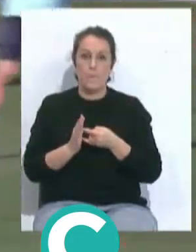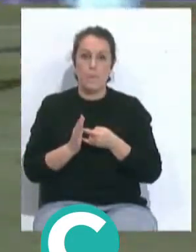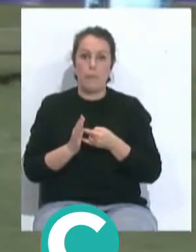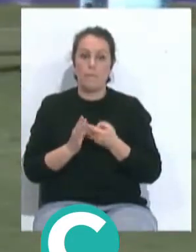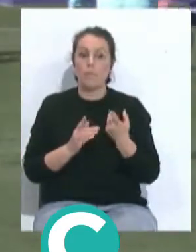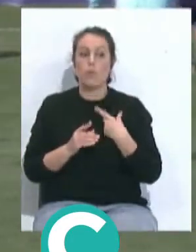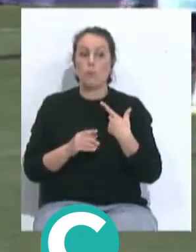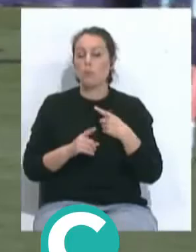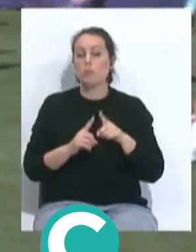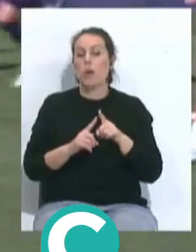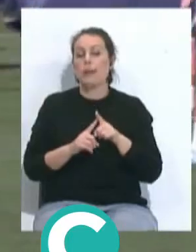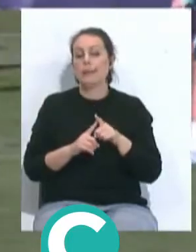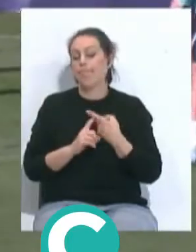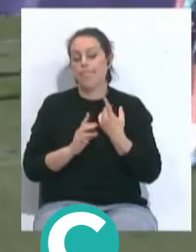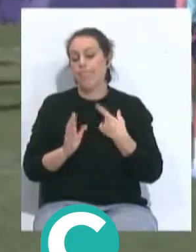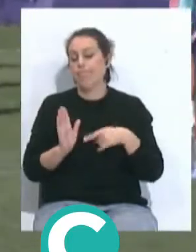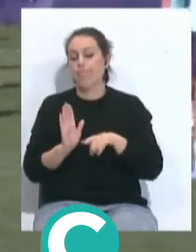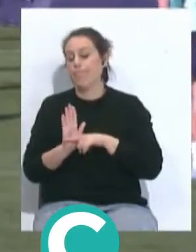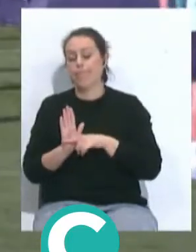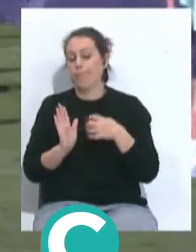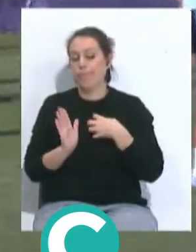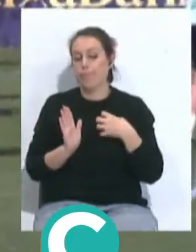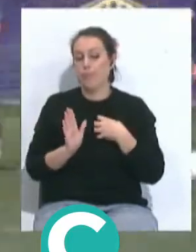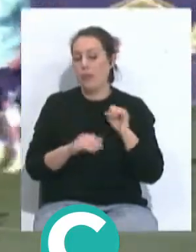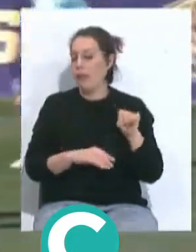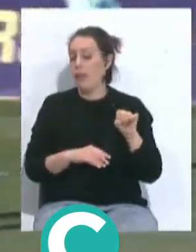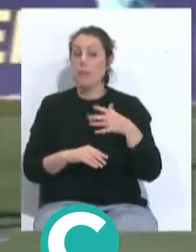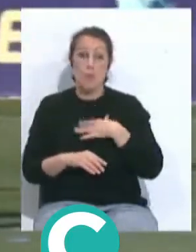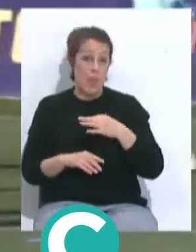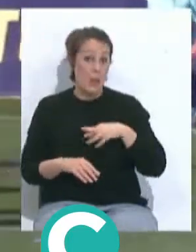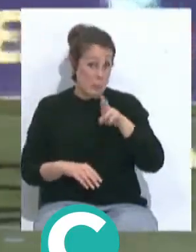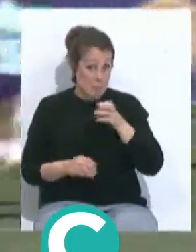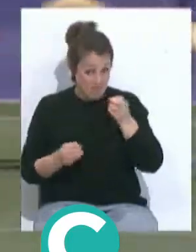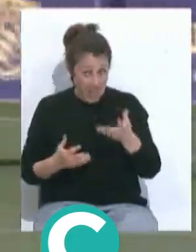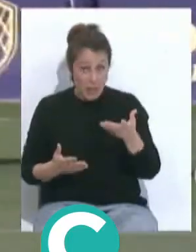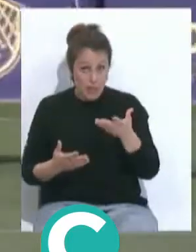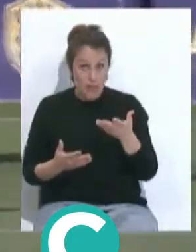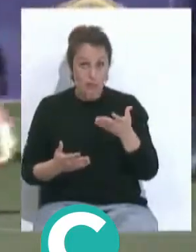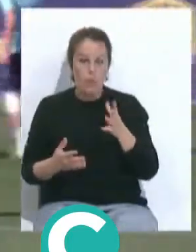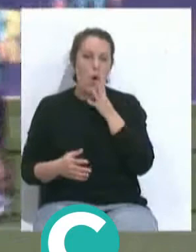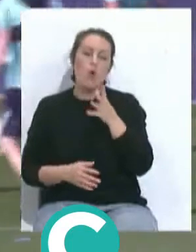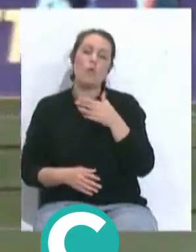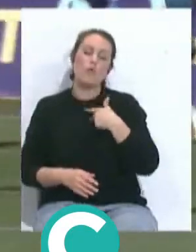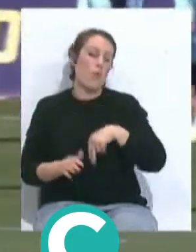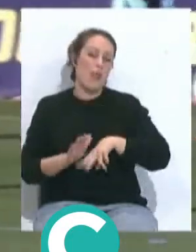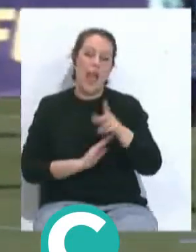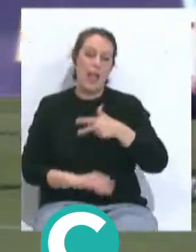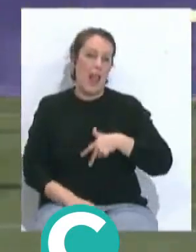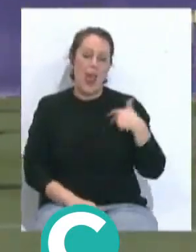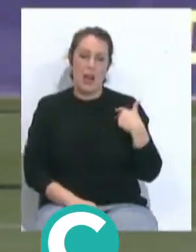no lo tenga en cuenta y que pueda recuperarse bien porque ahí otra vez el futbolista en general